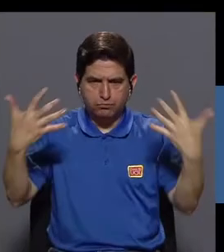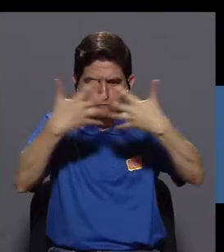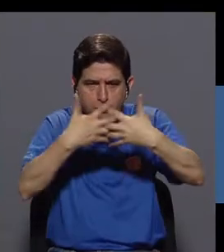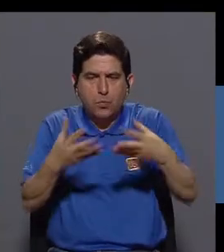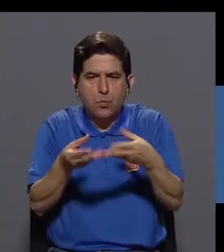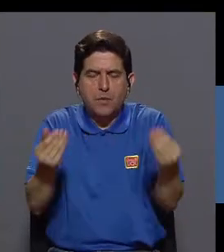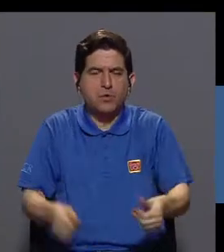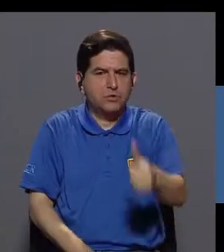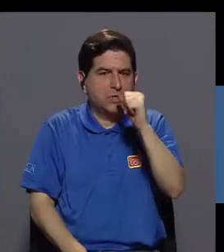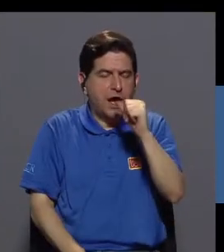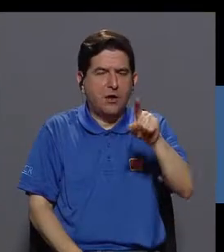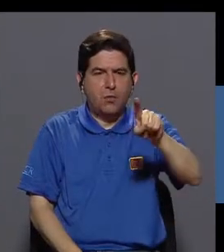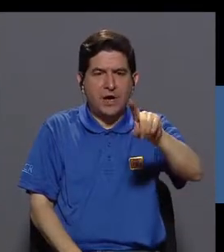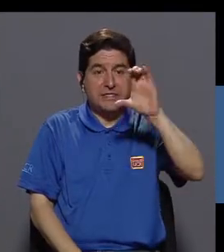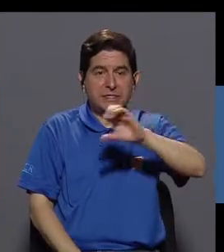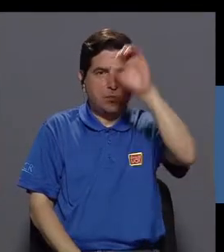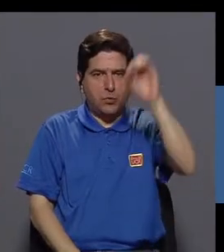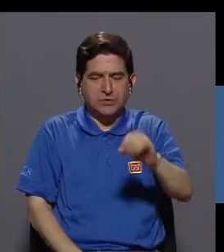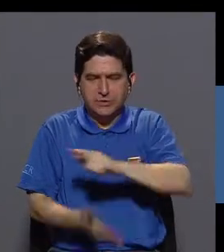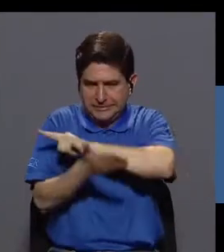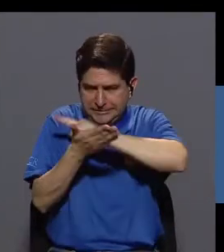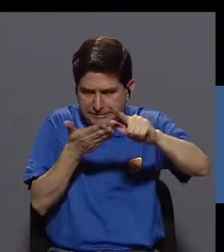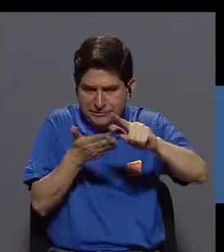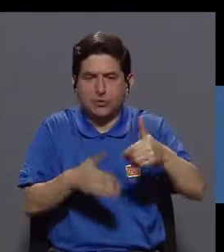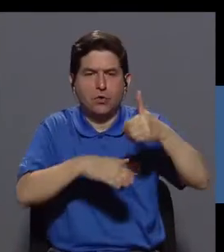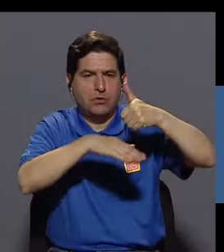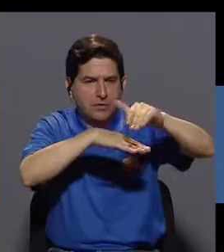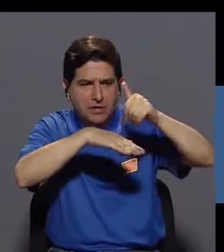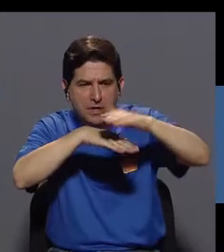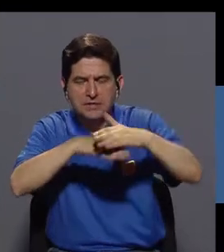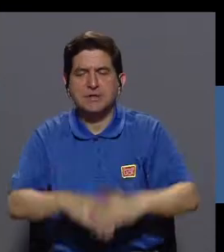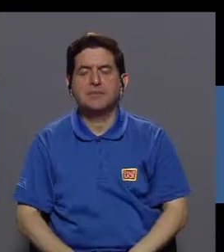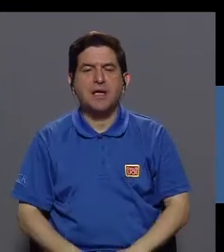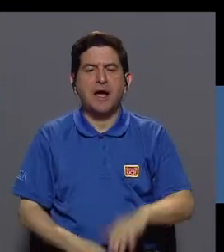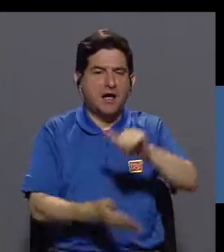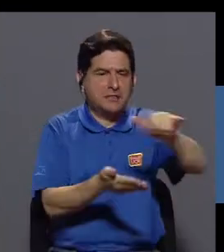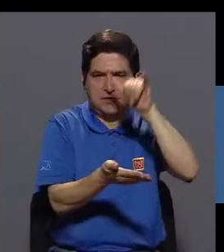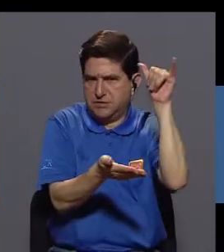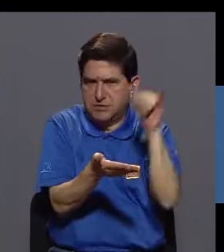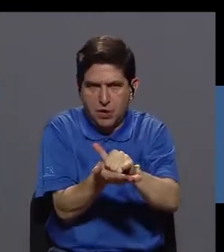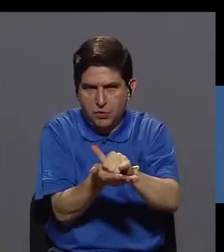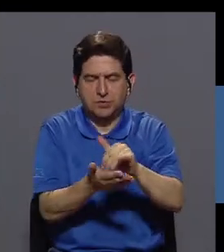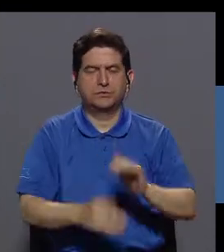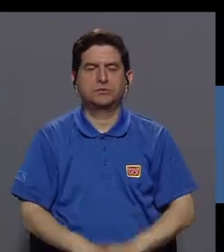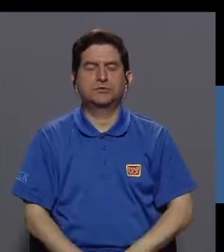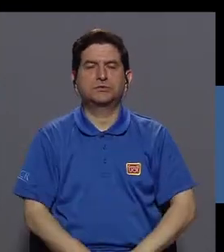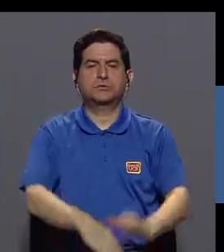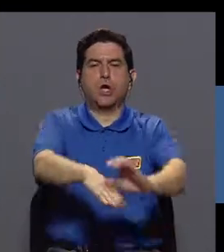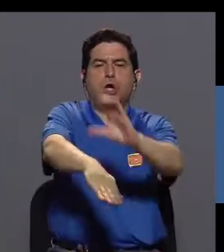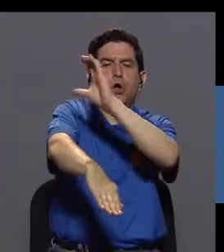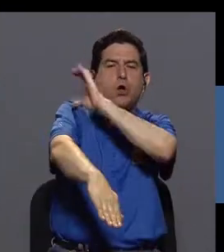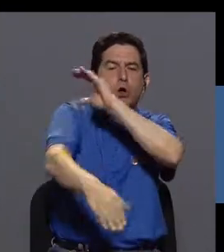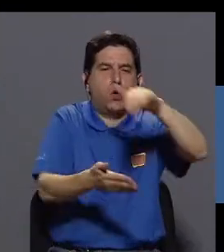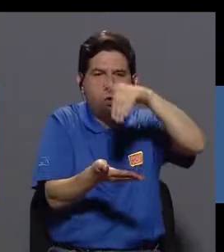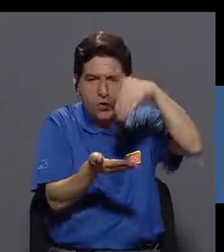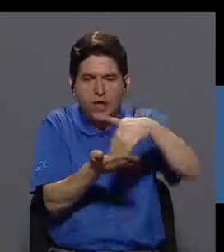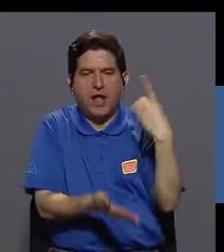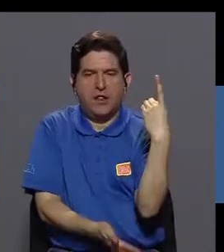agua 100% potable que va hacia sectores de San José, Coronado Centro,